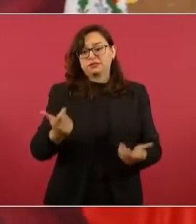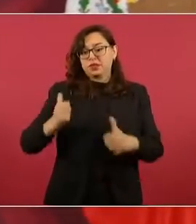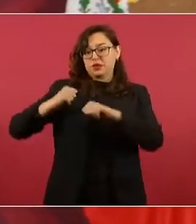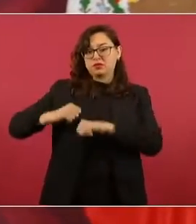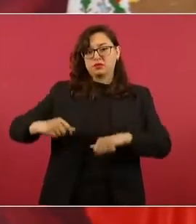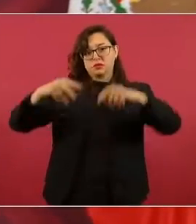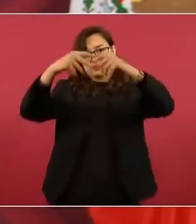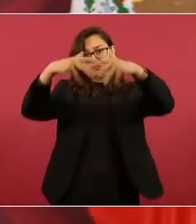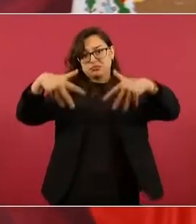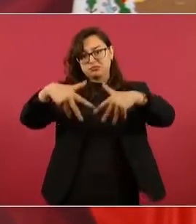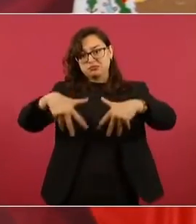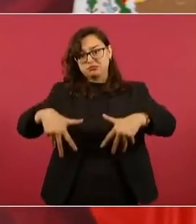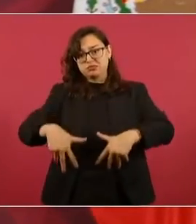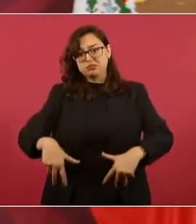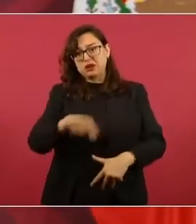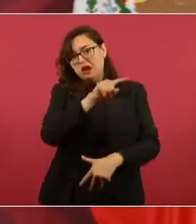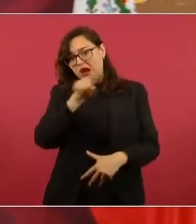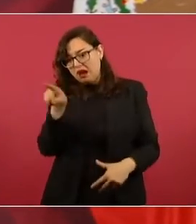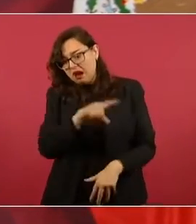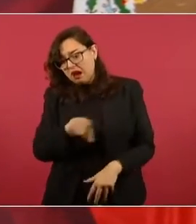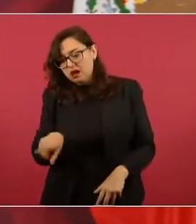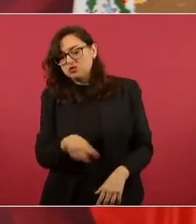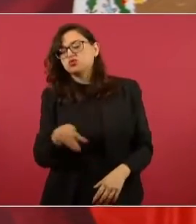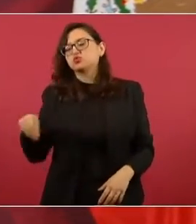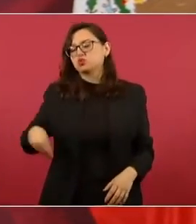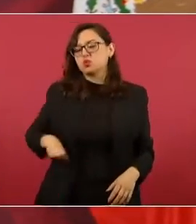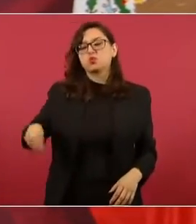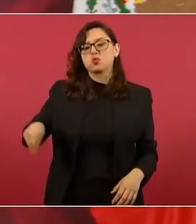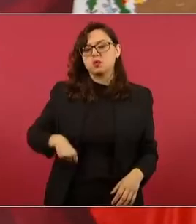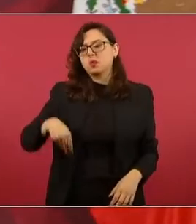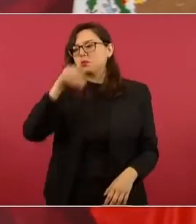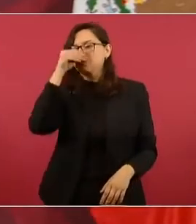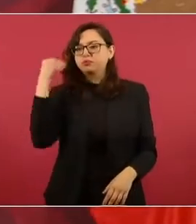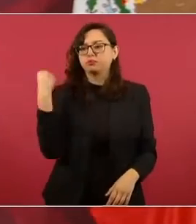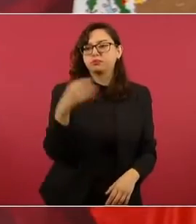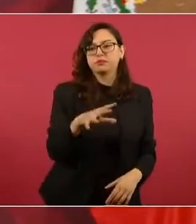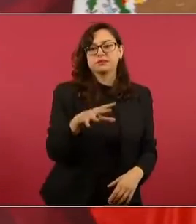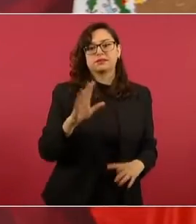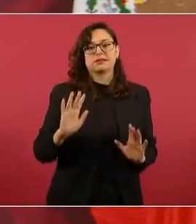funcionarios no le ayudaban, esto durante muchos años,